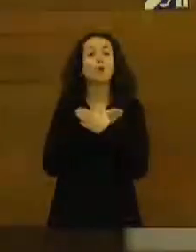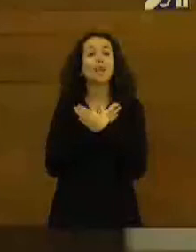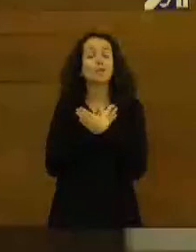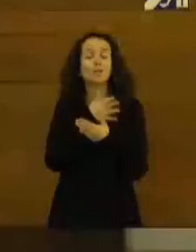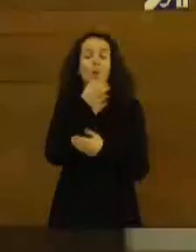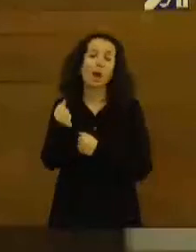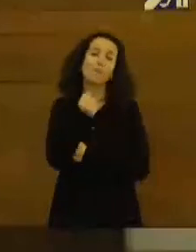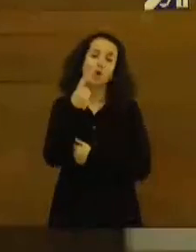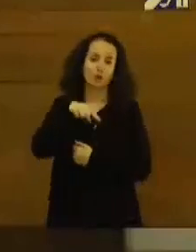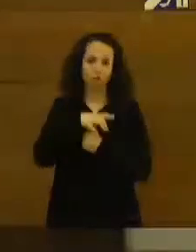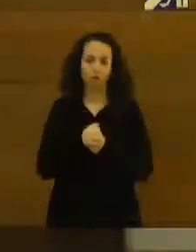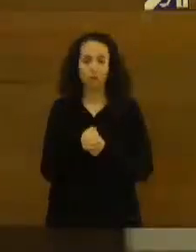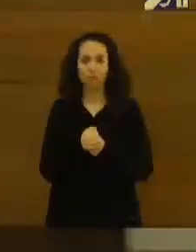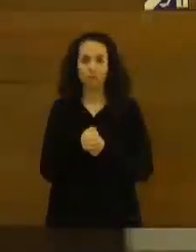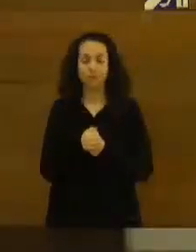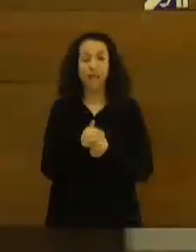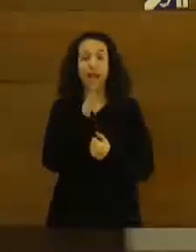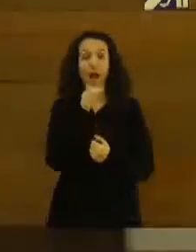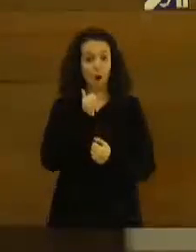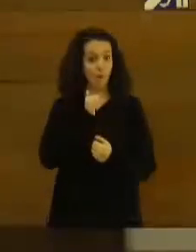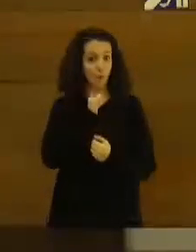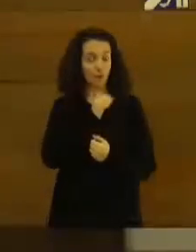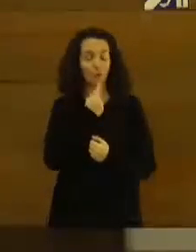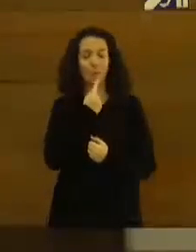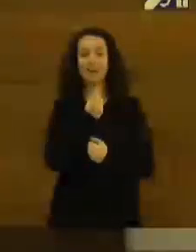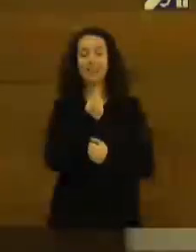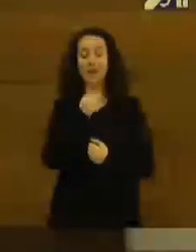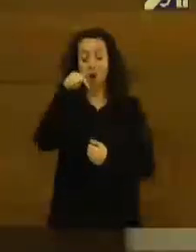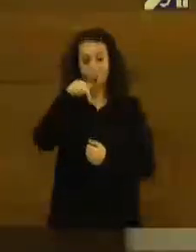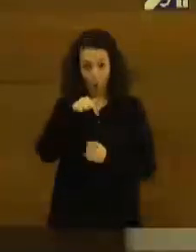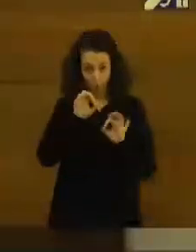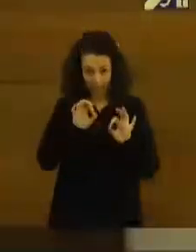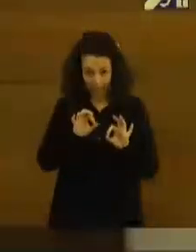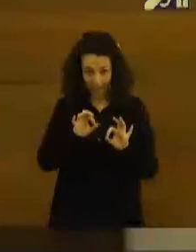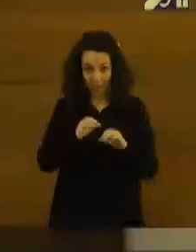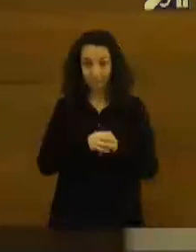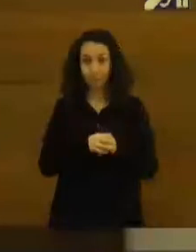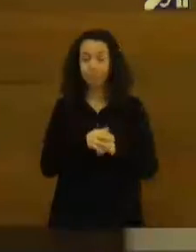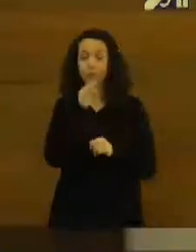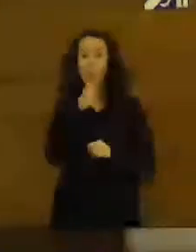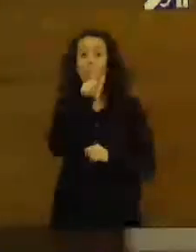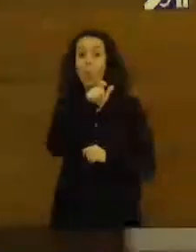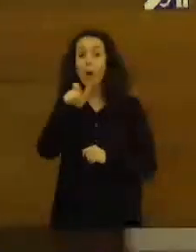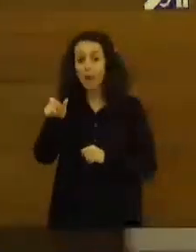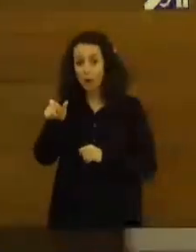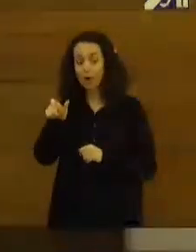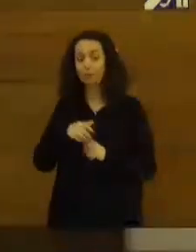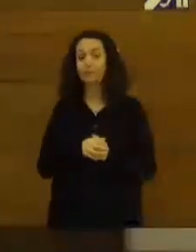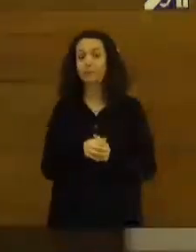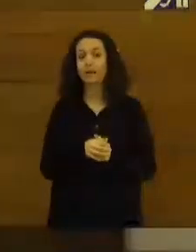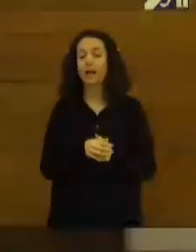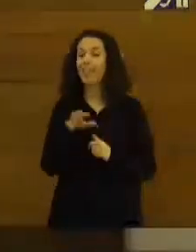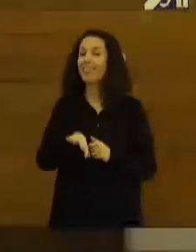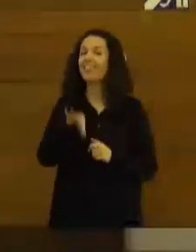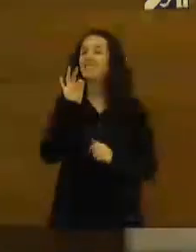su apoyo a todos nosotros y aprovechar la ocasión para decirles que hoy mismo el jurado ha